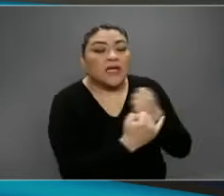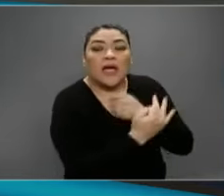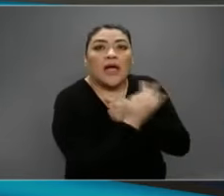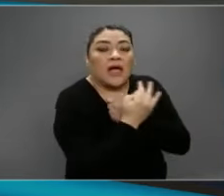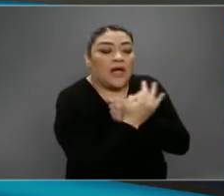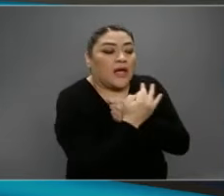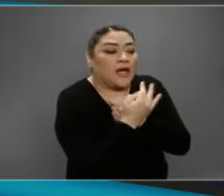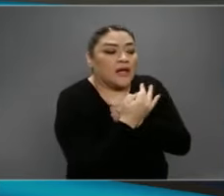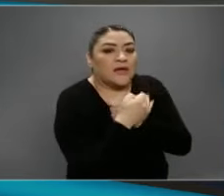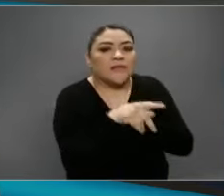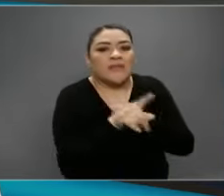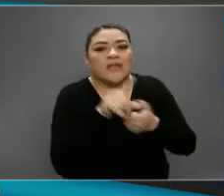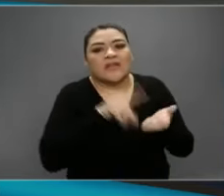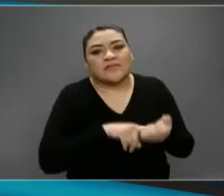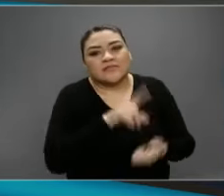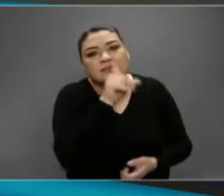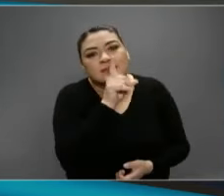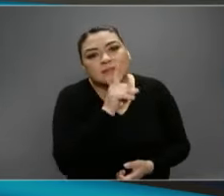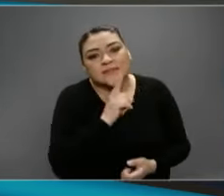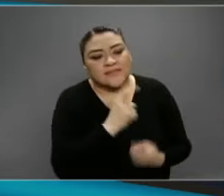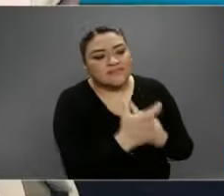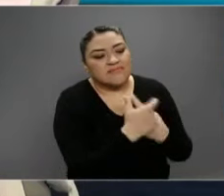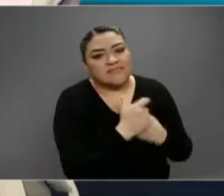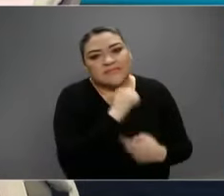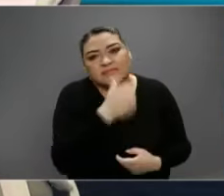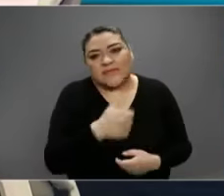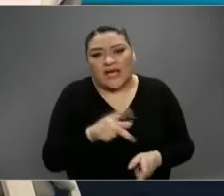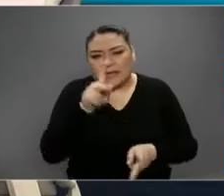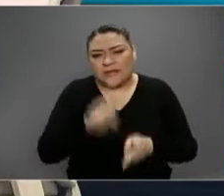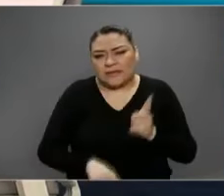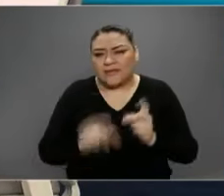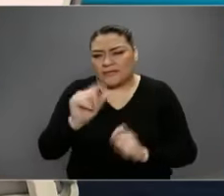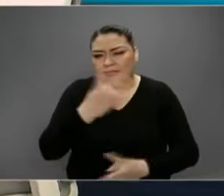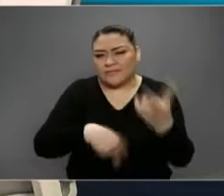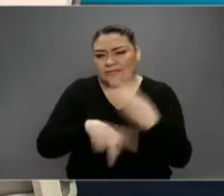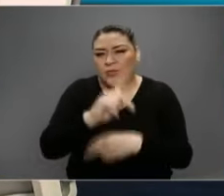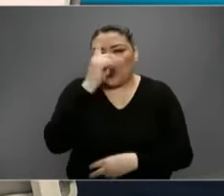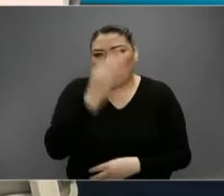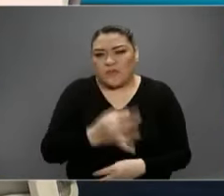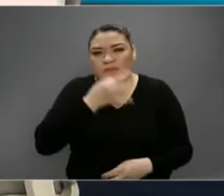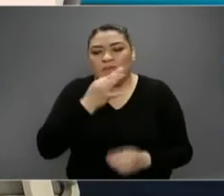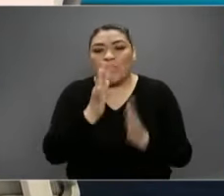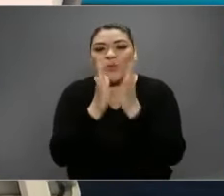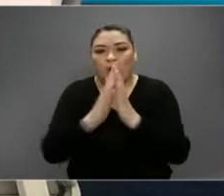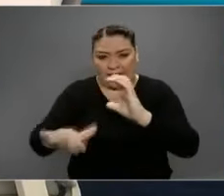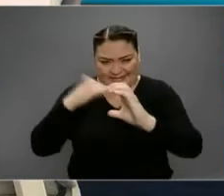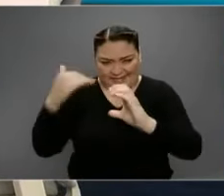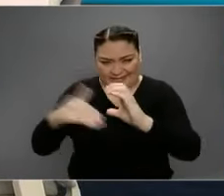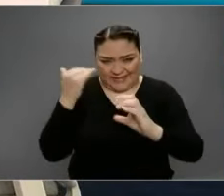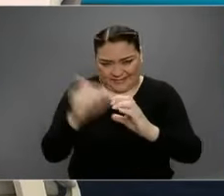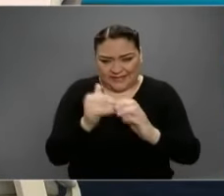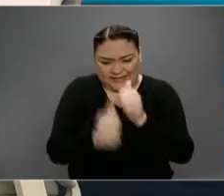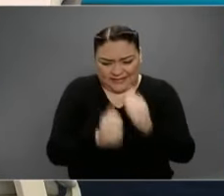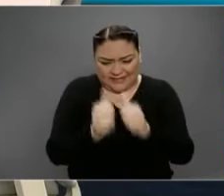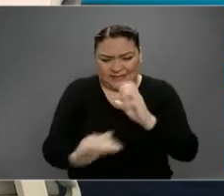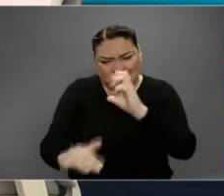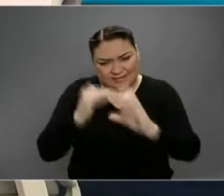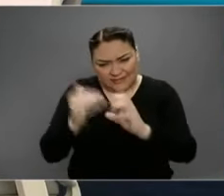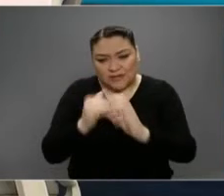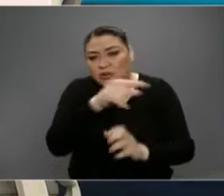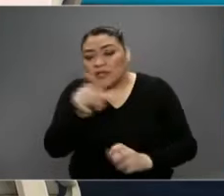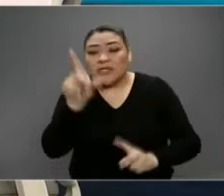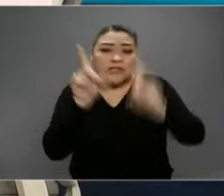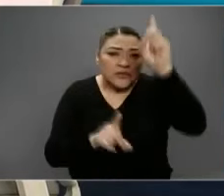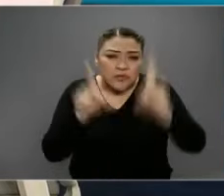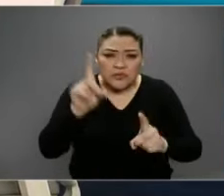está protegiendo cuando no es cierto. Cuando no es cierto. Vamos a un corte, volvemos en un minuto. Por favor, escríbanos. Queremos conocer todas